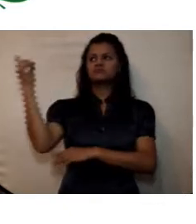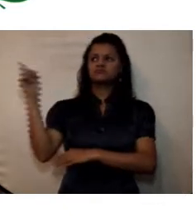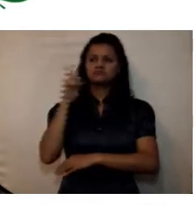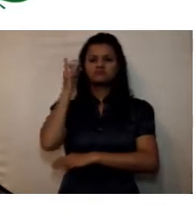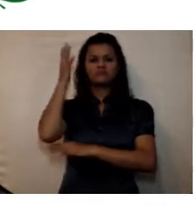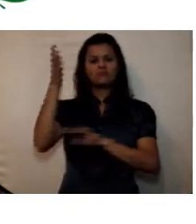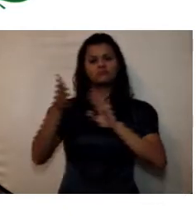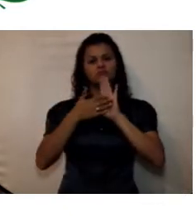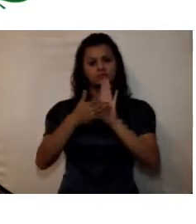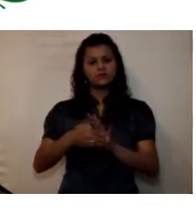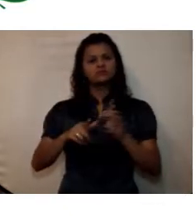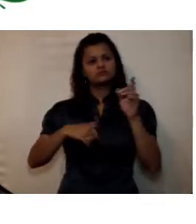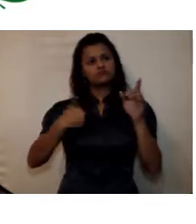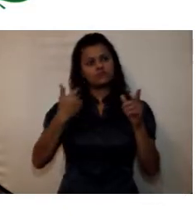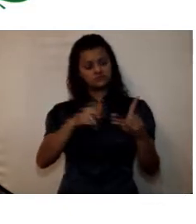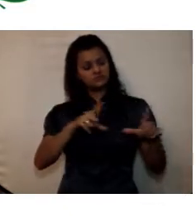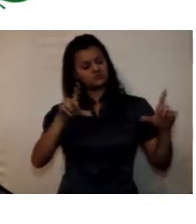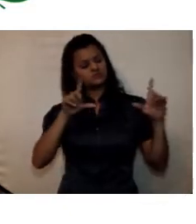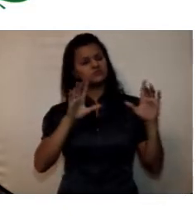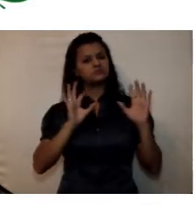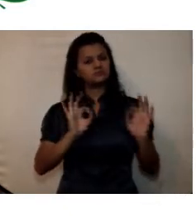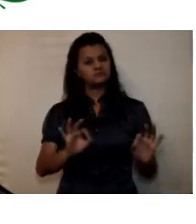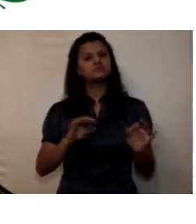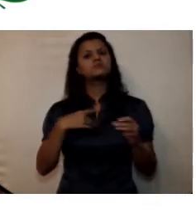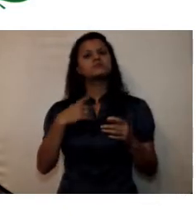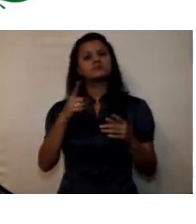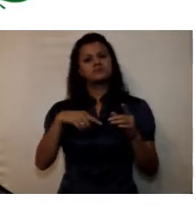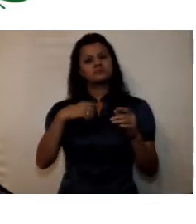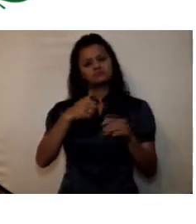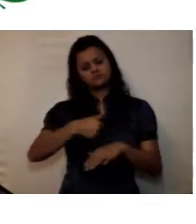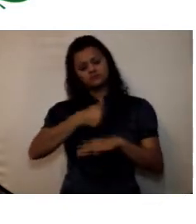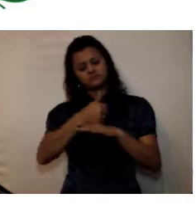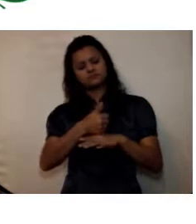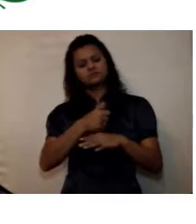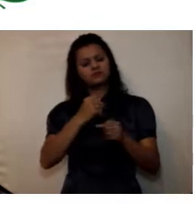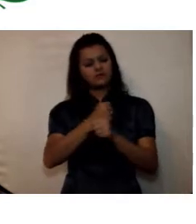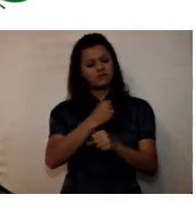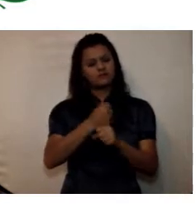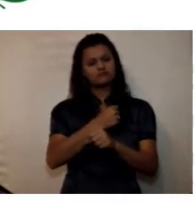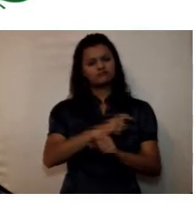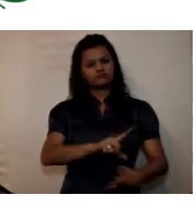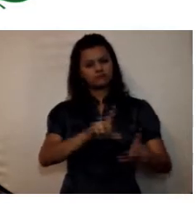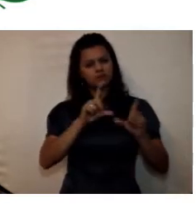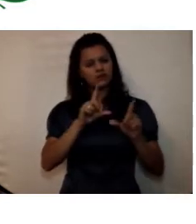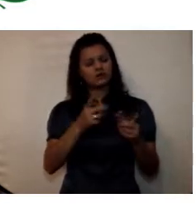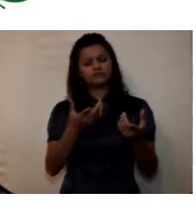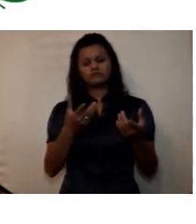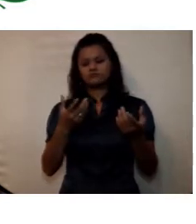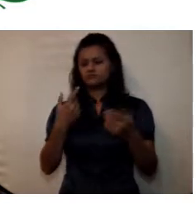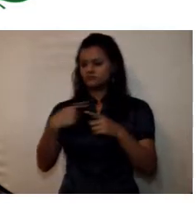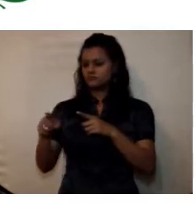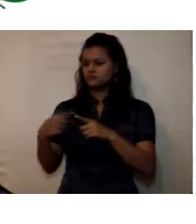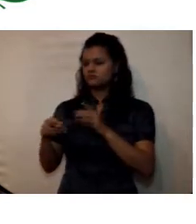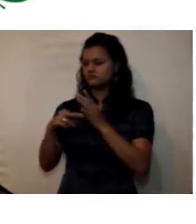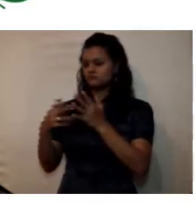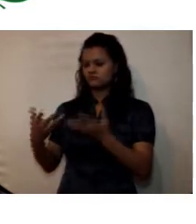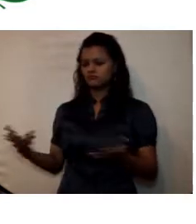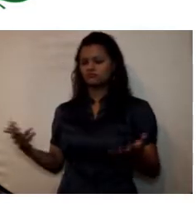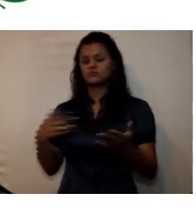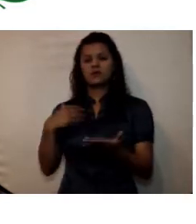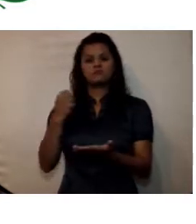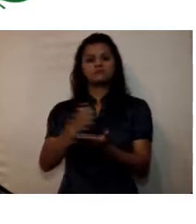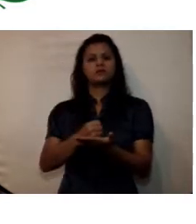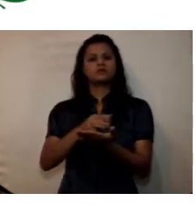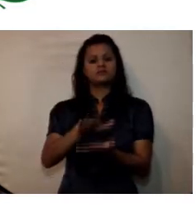y jóvenes investigadores dirección de trabajos de grado eventos prototipos y patentes con lo cual se impactará sobre la